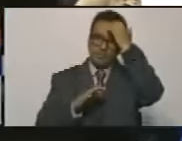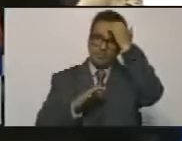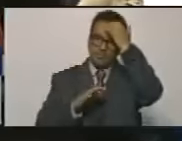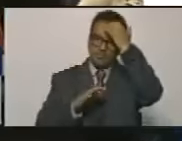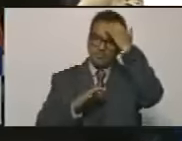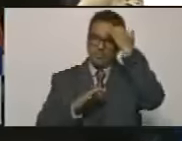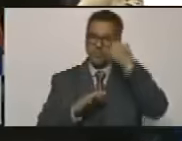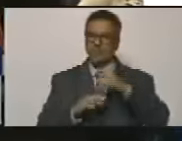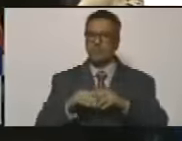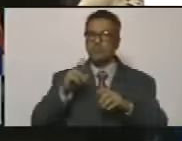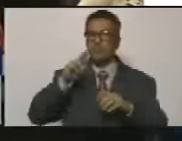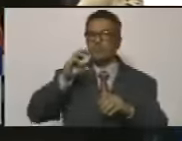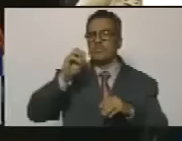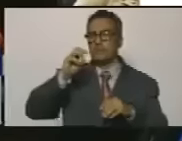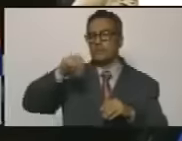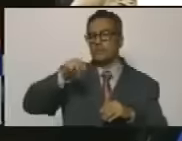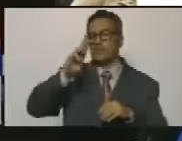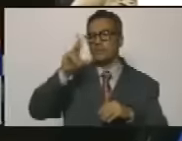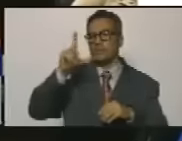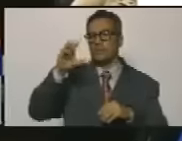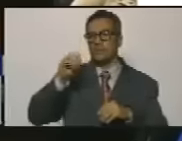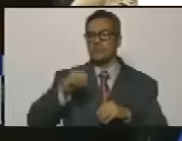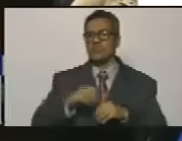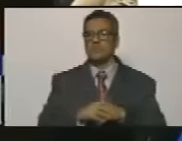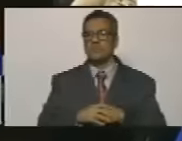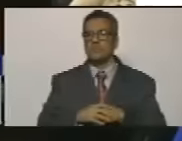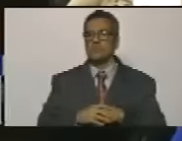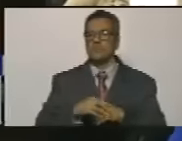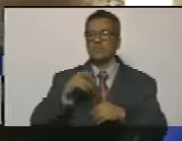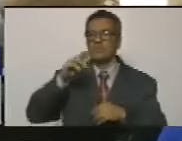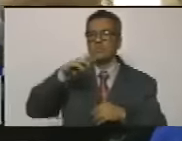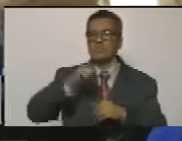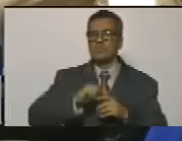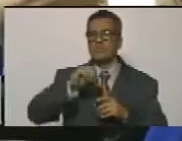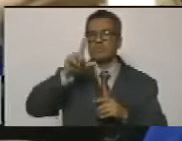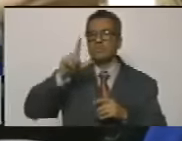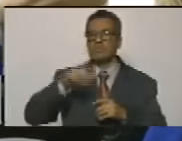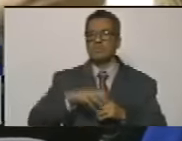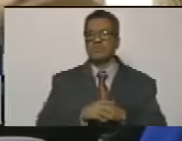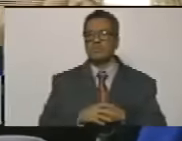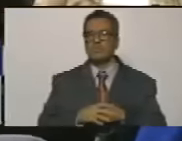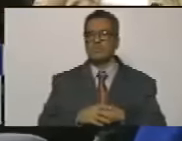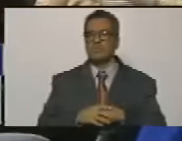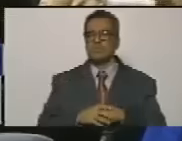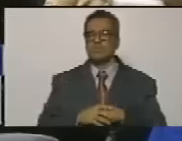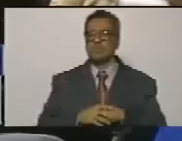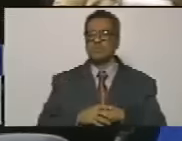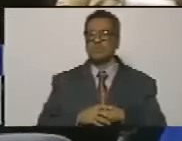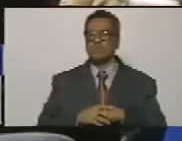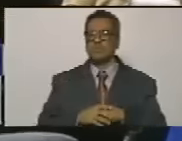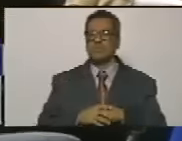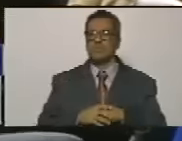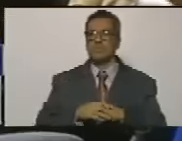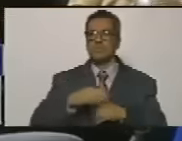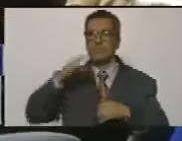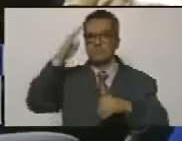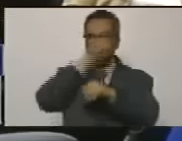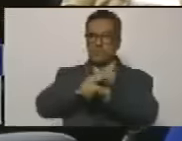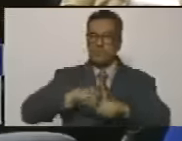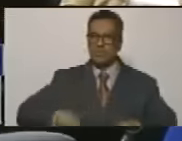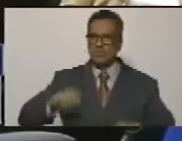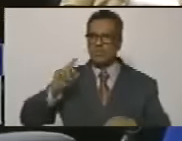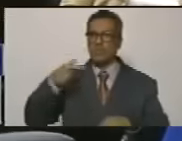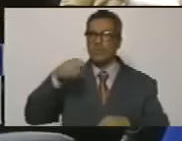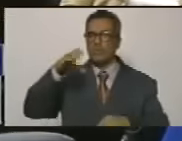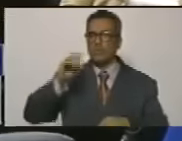Romulo Betancur Raúl Leones y militares como Delgado